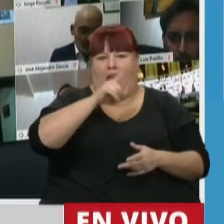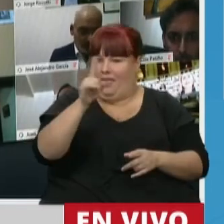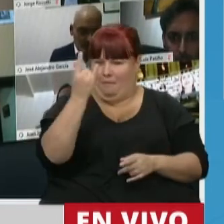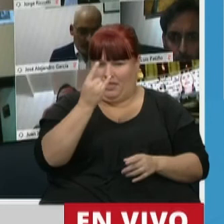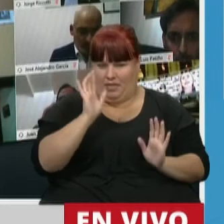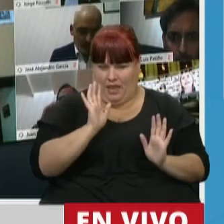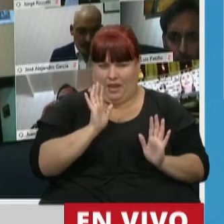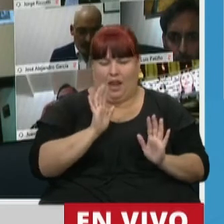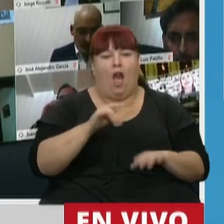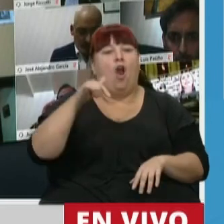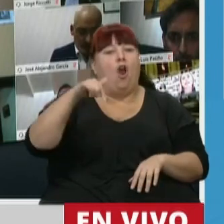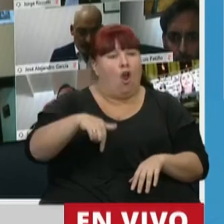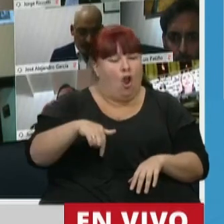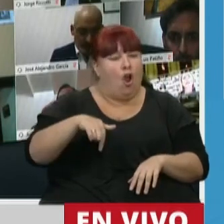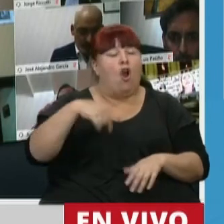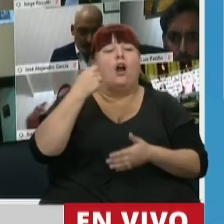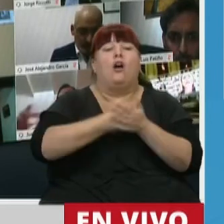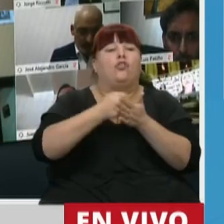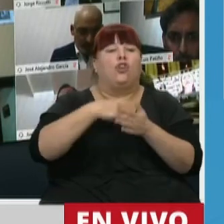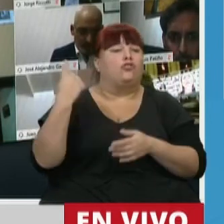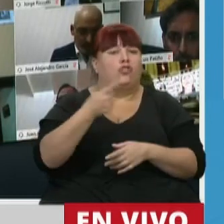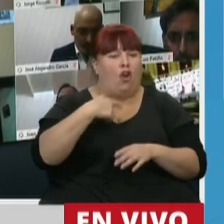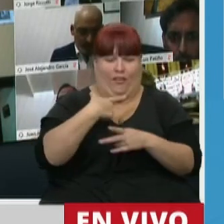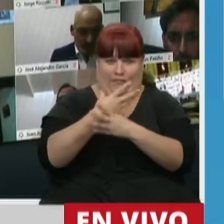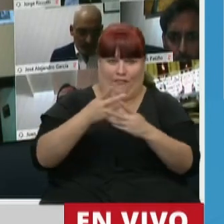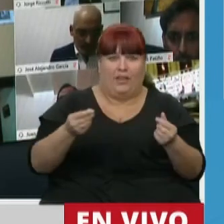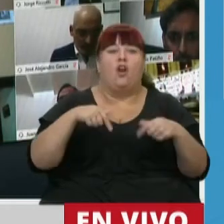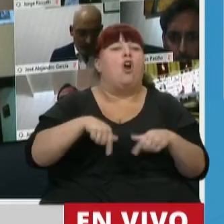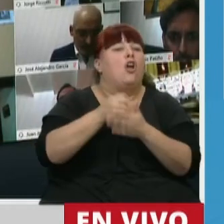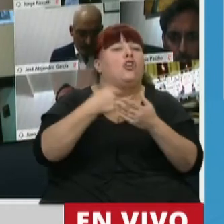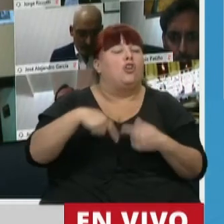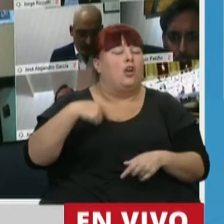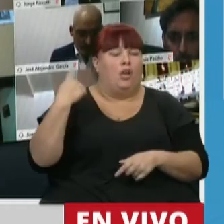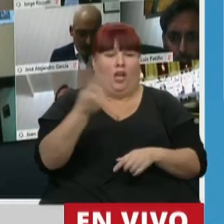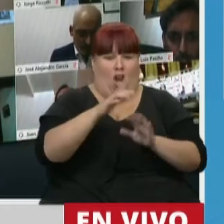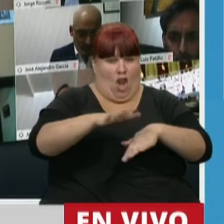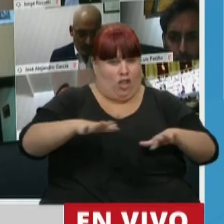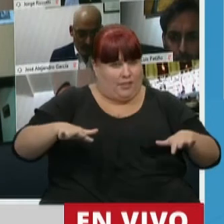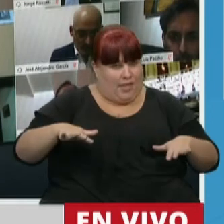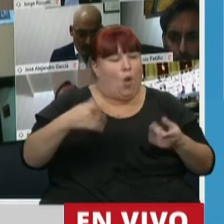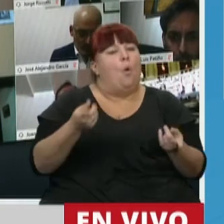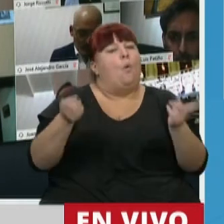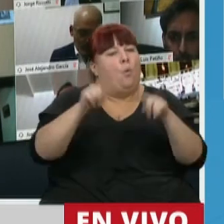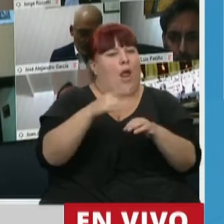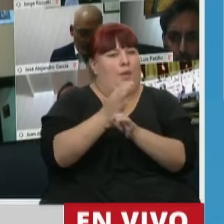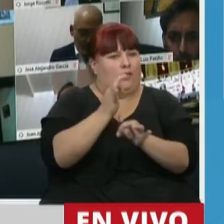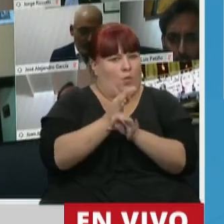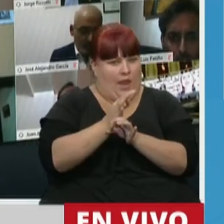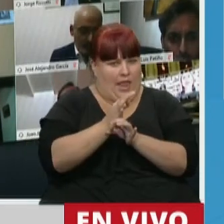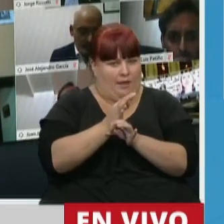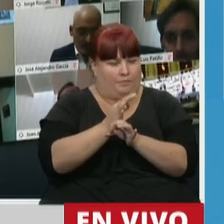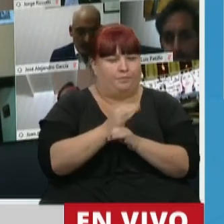Hoy, el gran desafío de todos, y con esto termino, es que nuestros chicos vuelvan a la escuela.